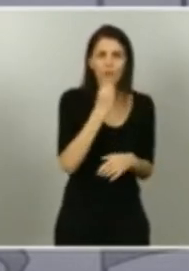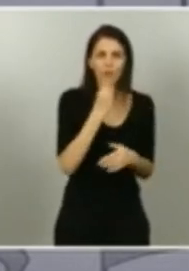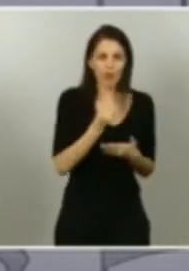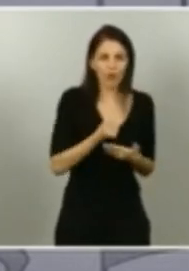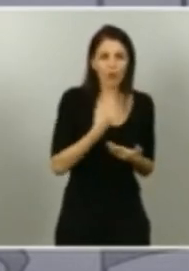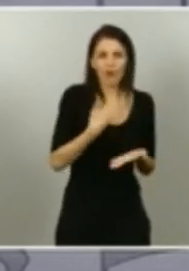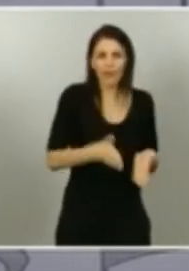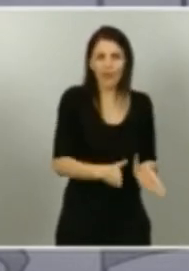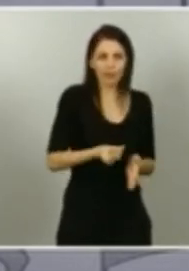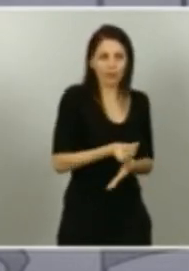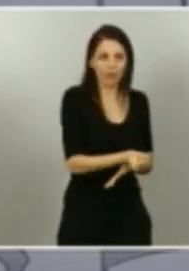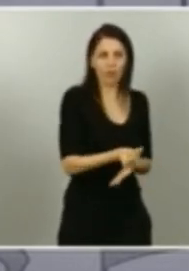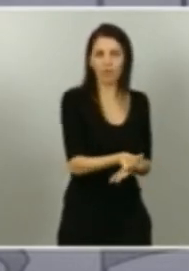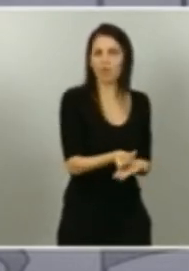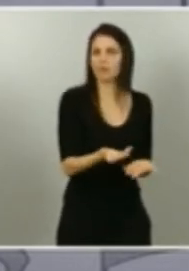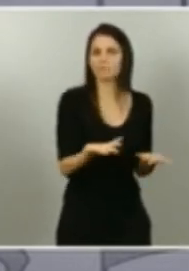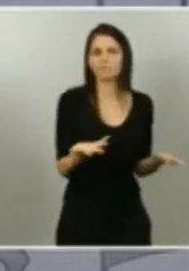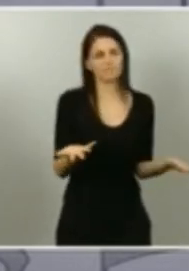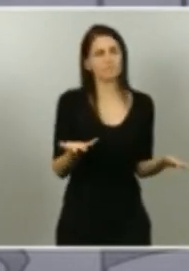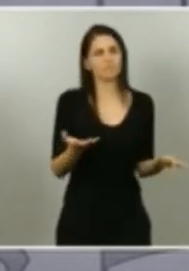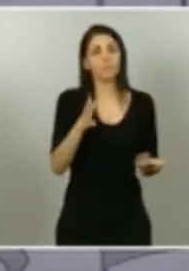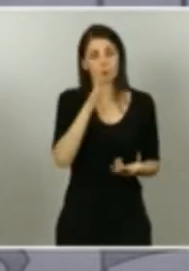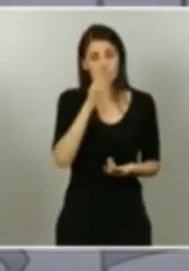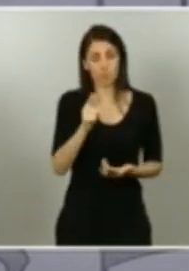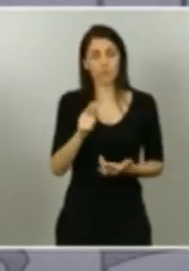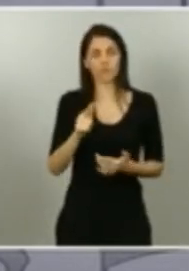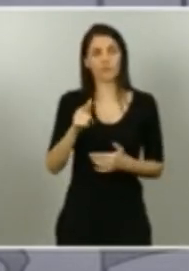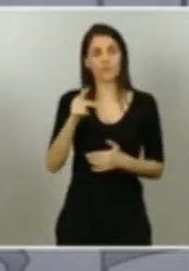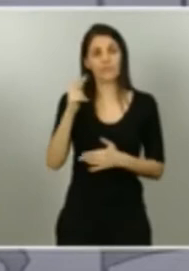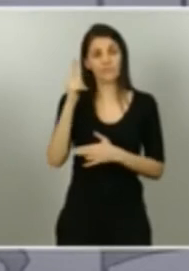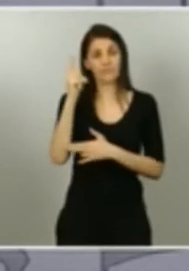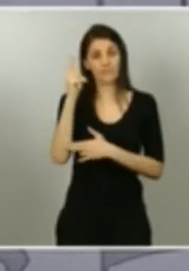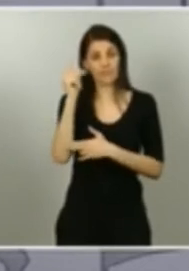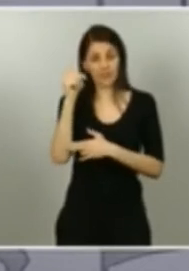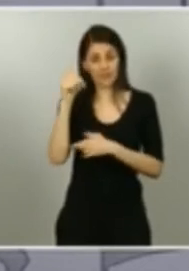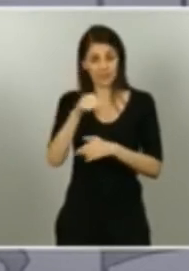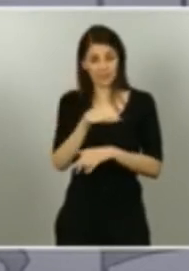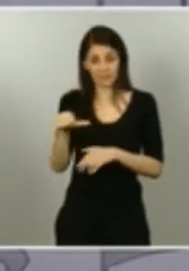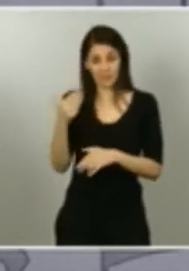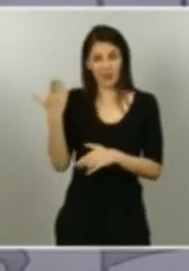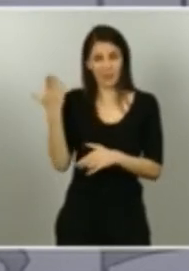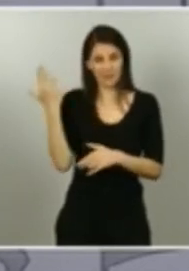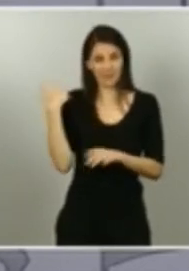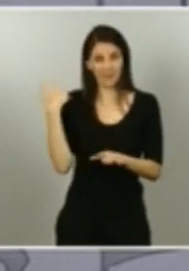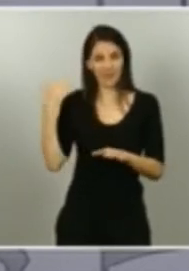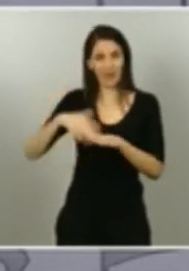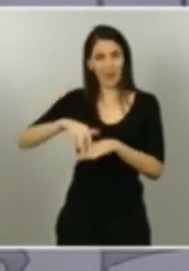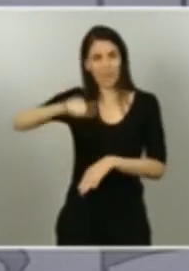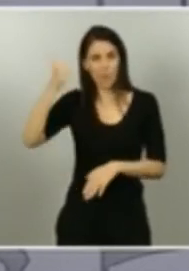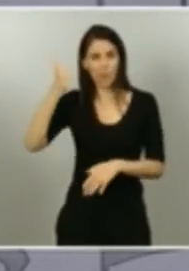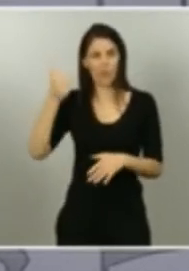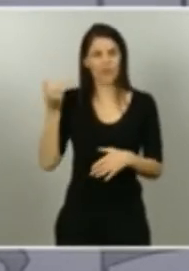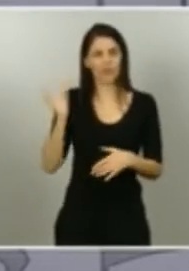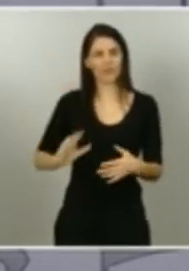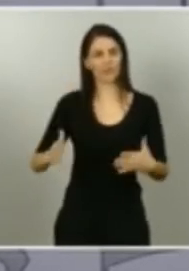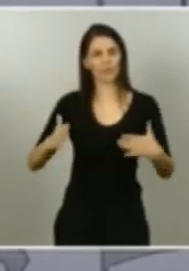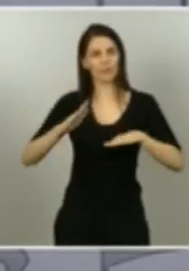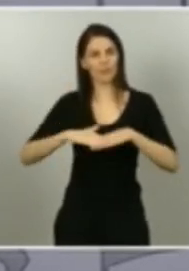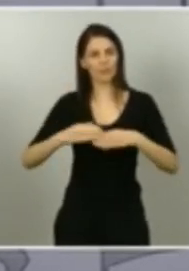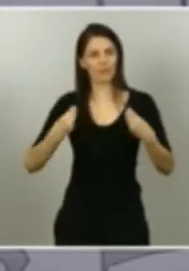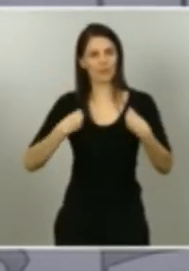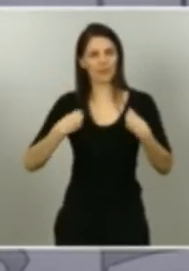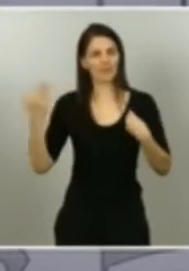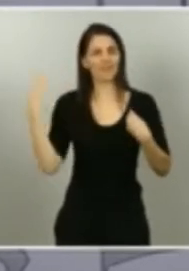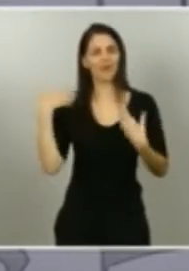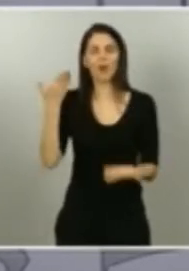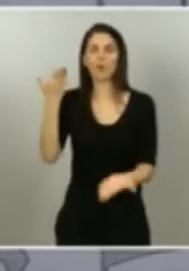y como consecuencia de la aprobación de este ingreso muy no vital, nuestro país ha ganado en justicia social, pero sobre todo, y esto es lo que me gustaría también compartir con ustedes,